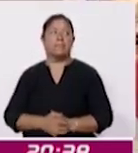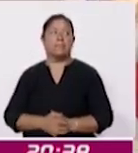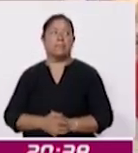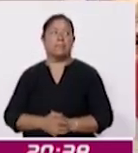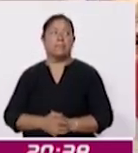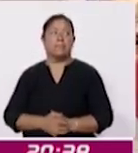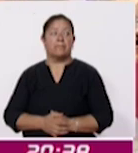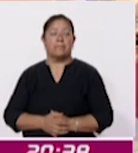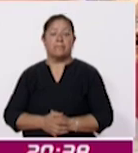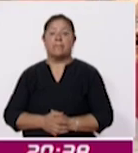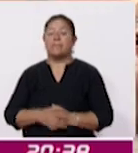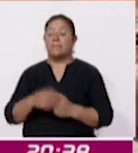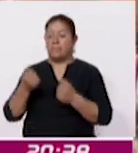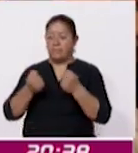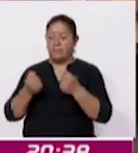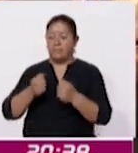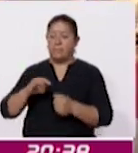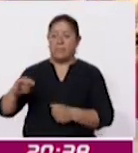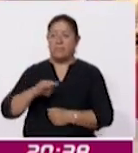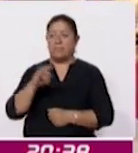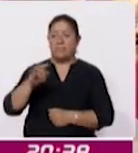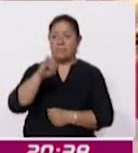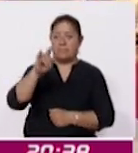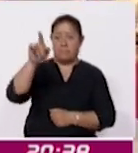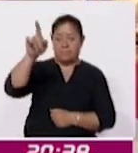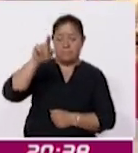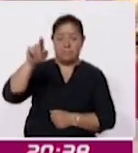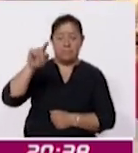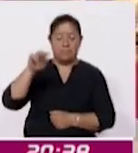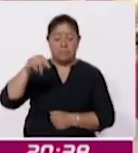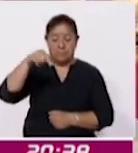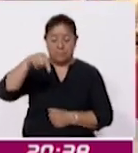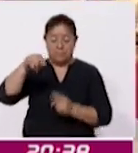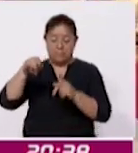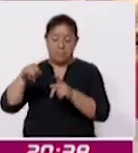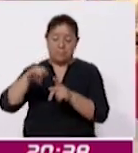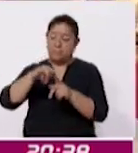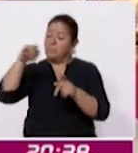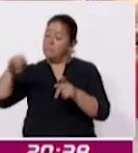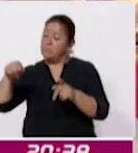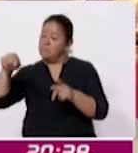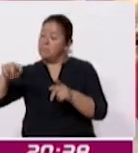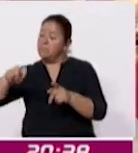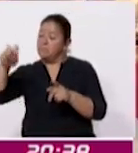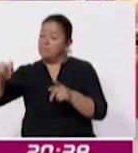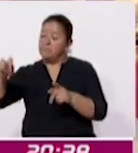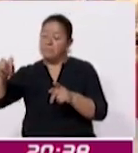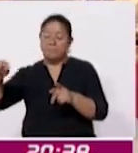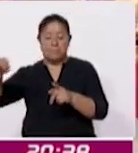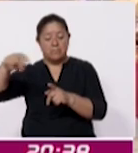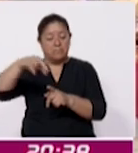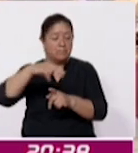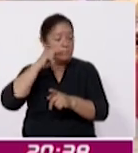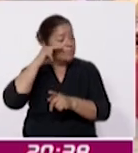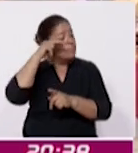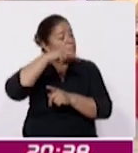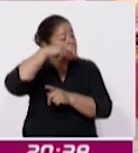hay un mirador precioso para el año próximo se hará el museo de sitio de